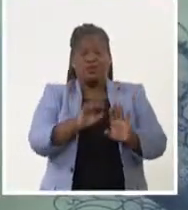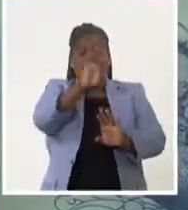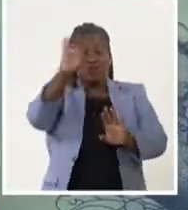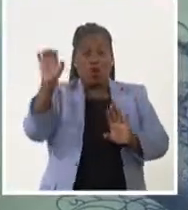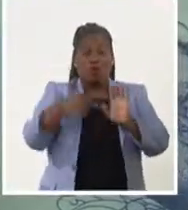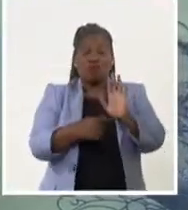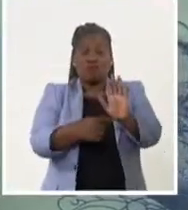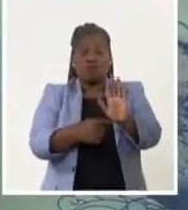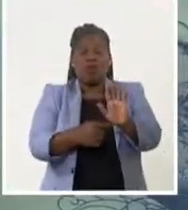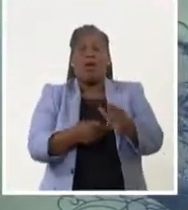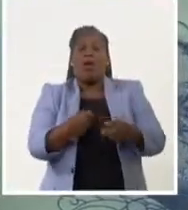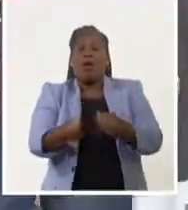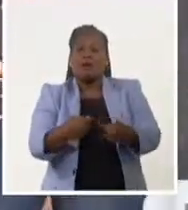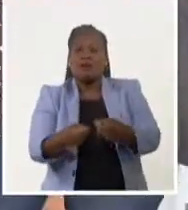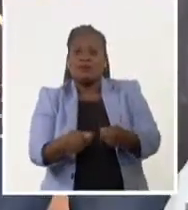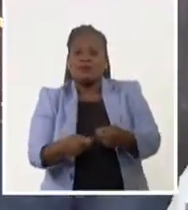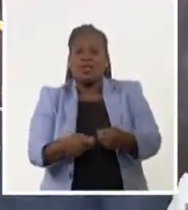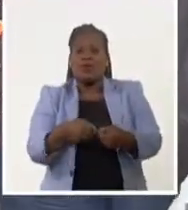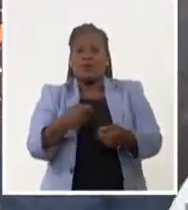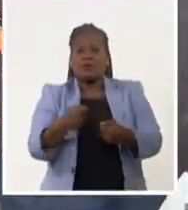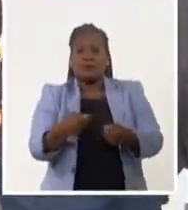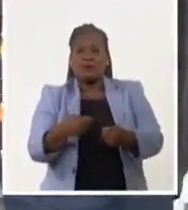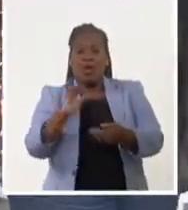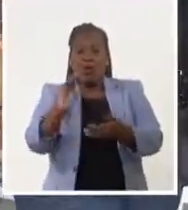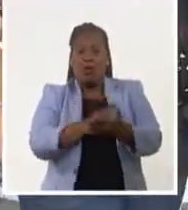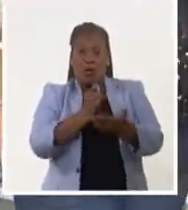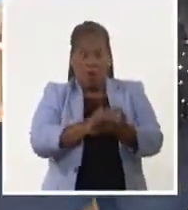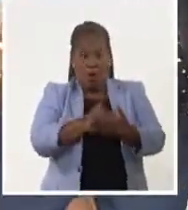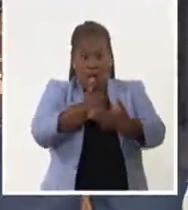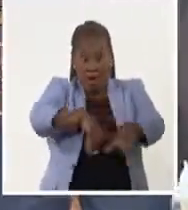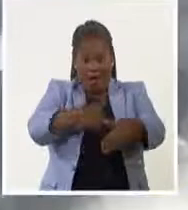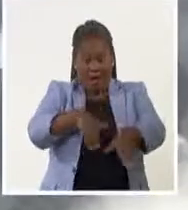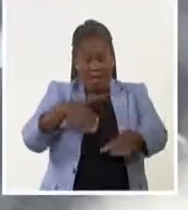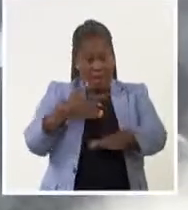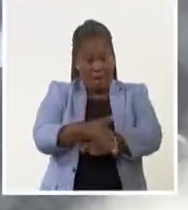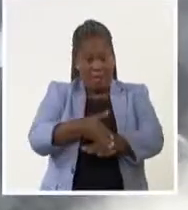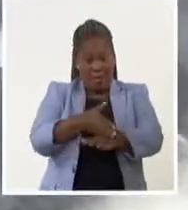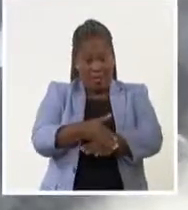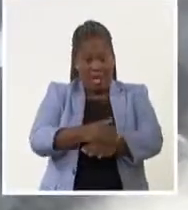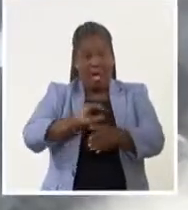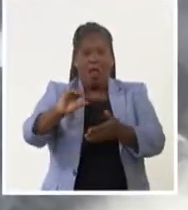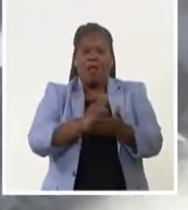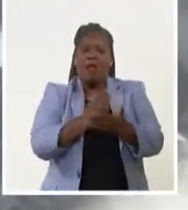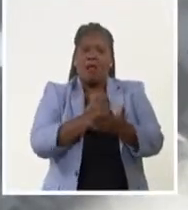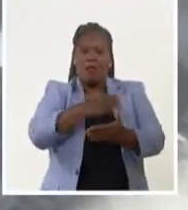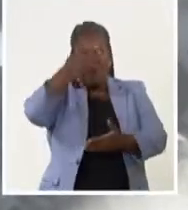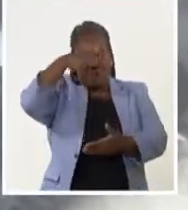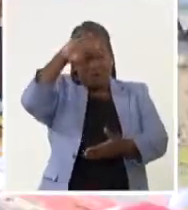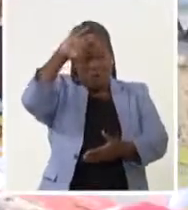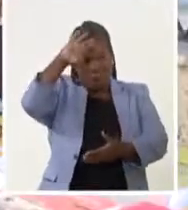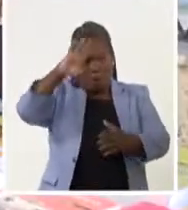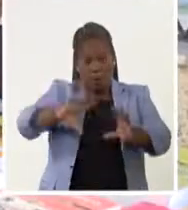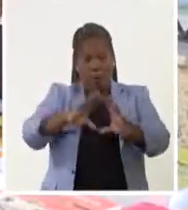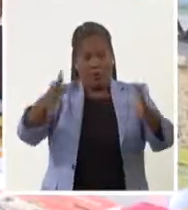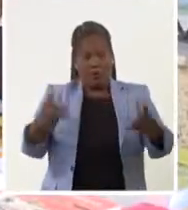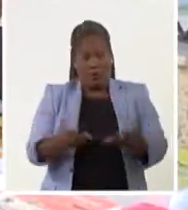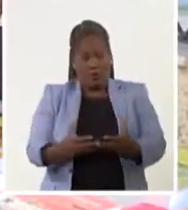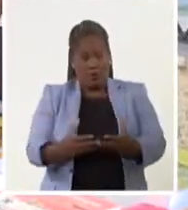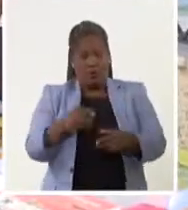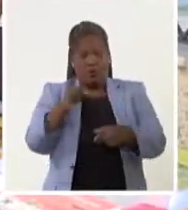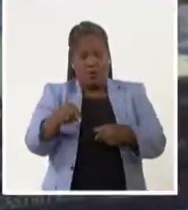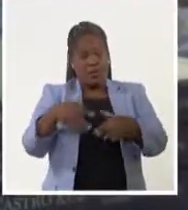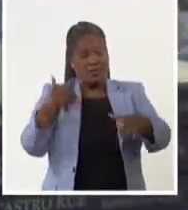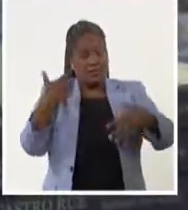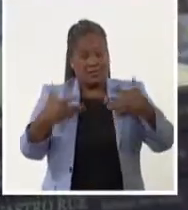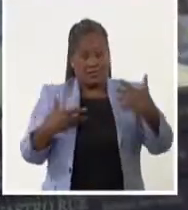comercializaron en la calle de Madera, en La Habana Vieja, ejemplares de la literatura patria y universal. Con esta actividad,